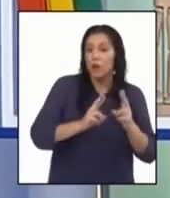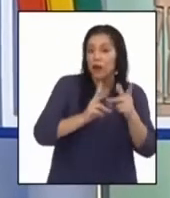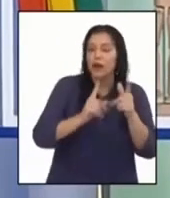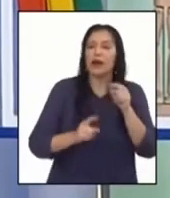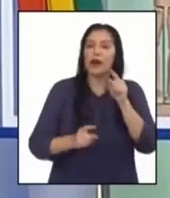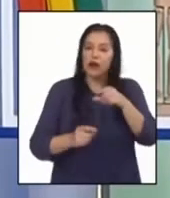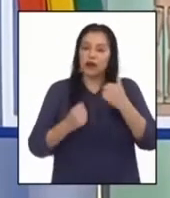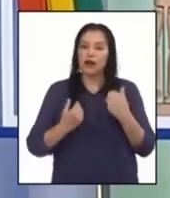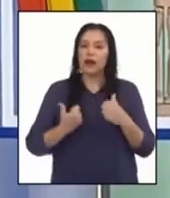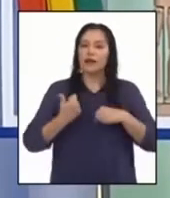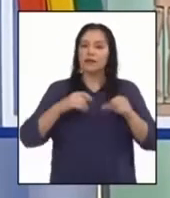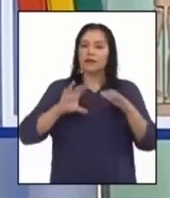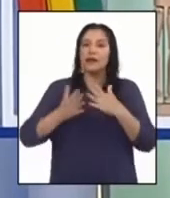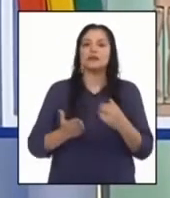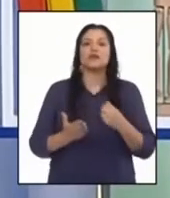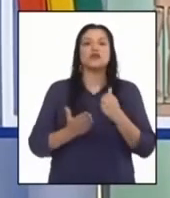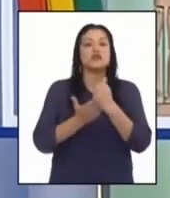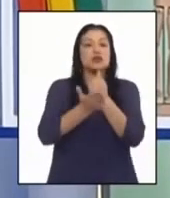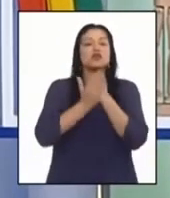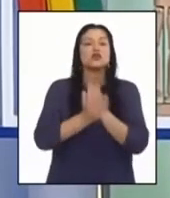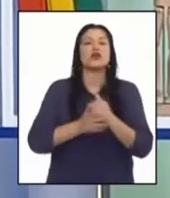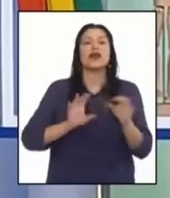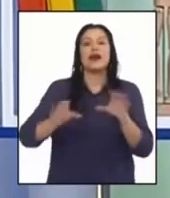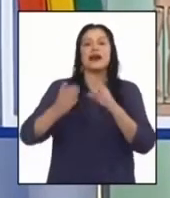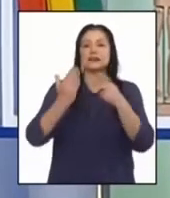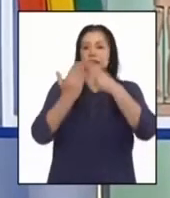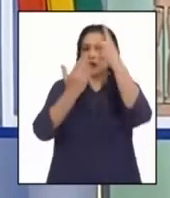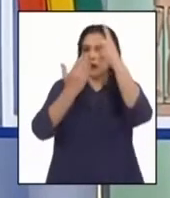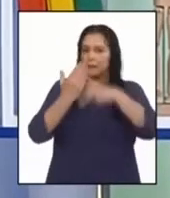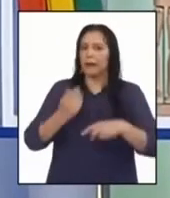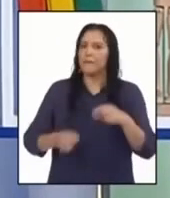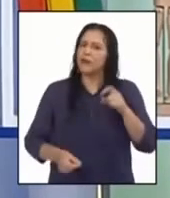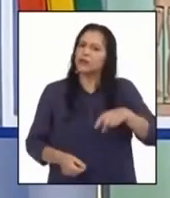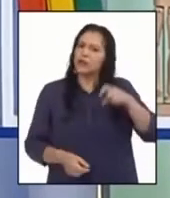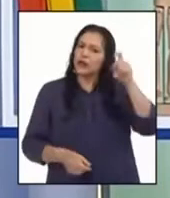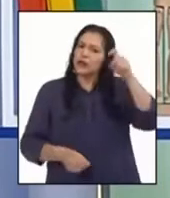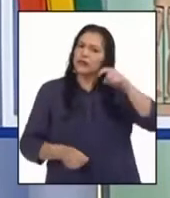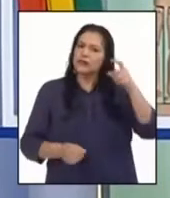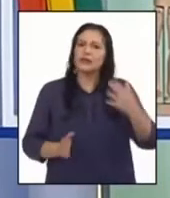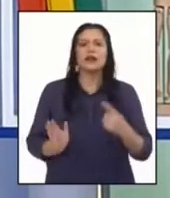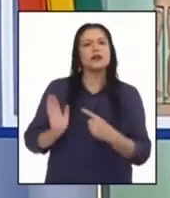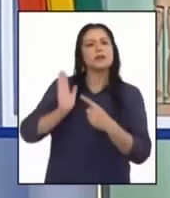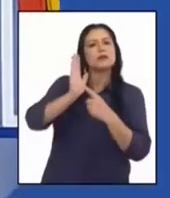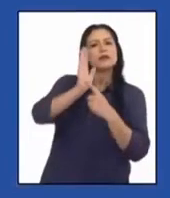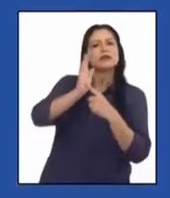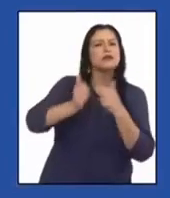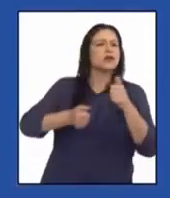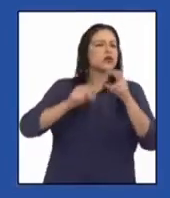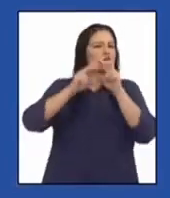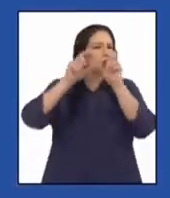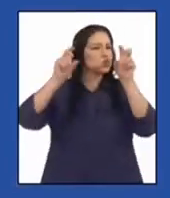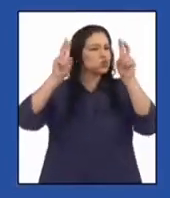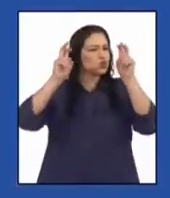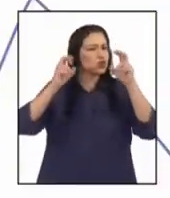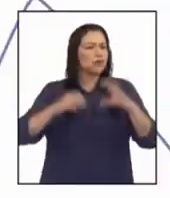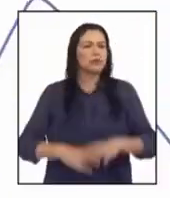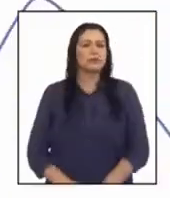ayudará a elaborar nuestro plan. Por eso resulta necesario presentarla en la actividad denominada...